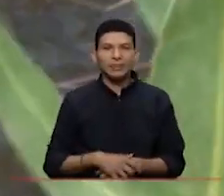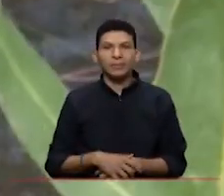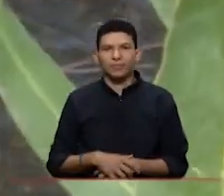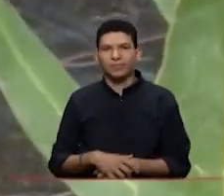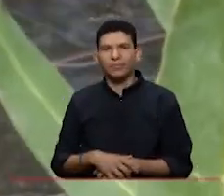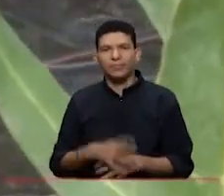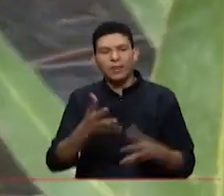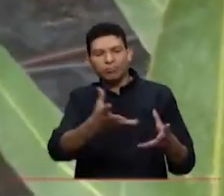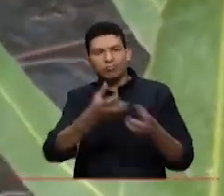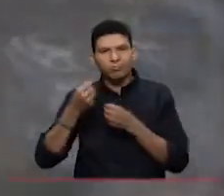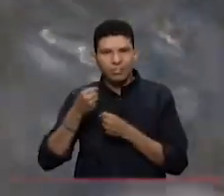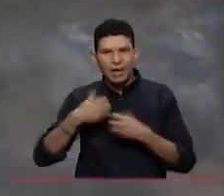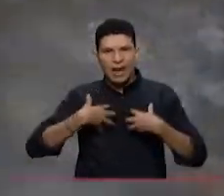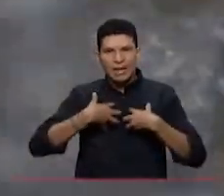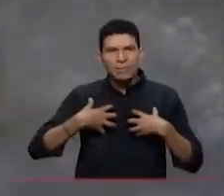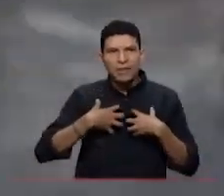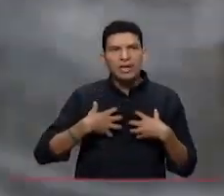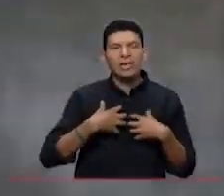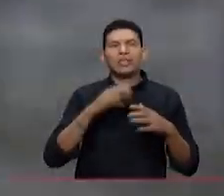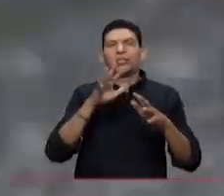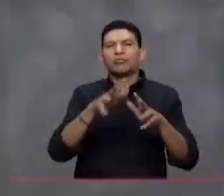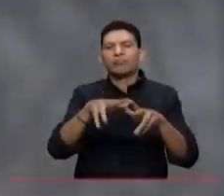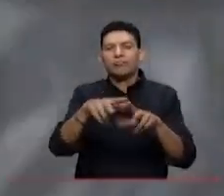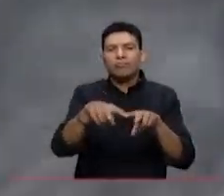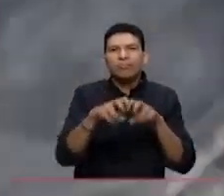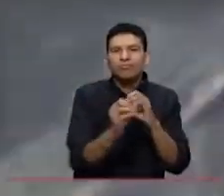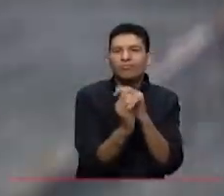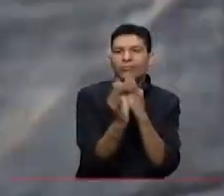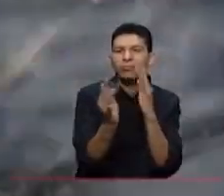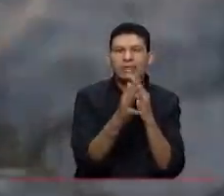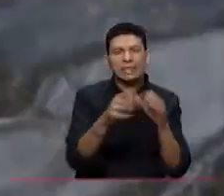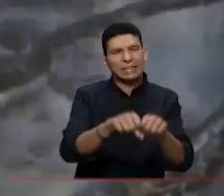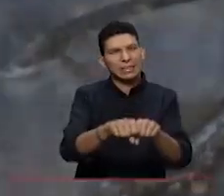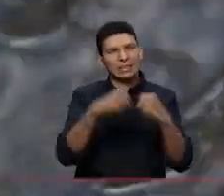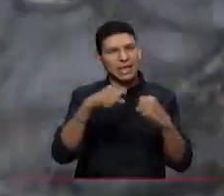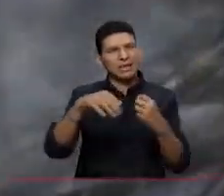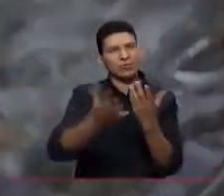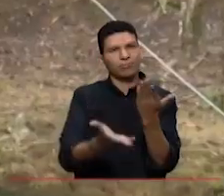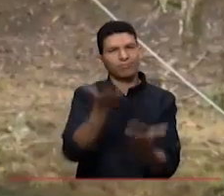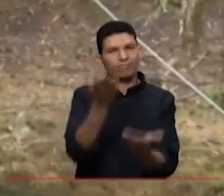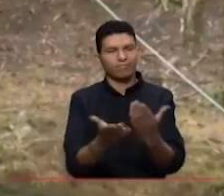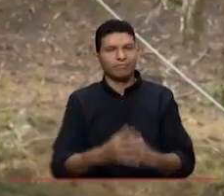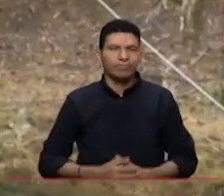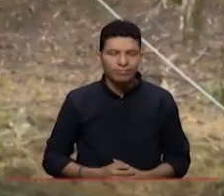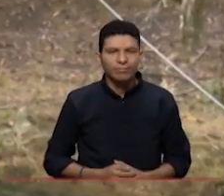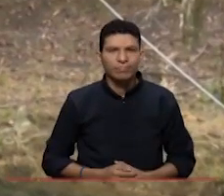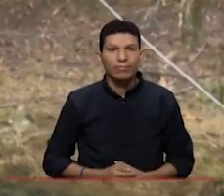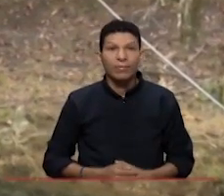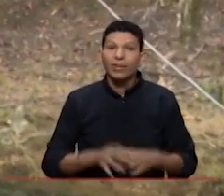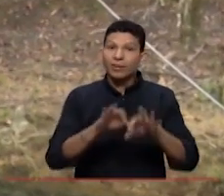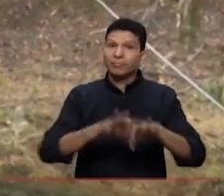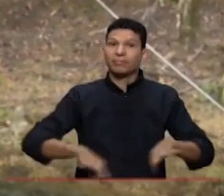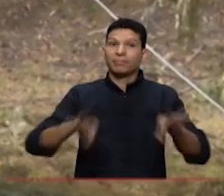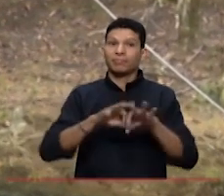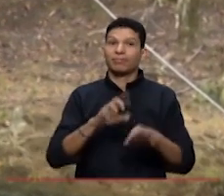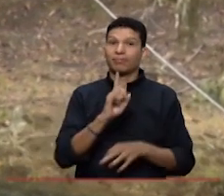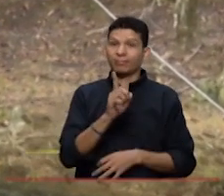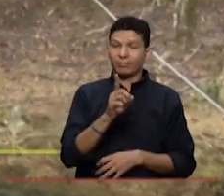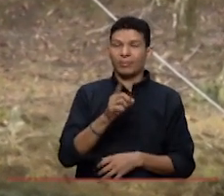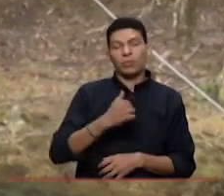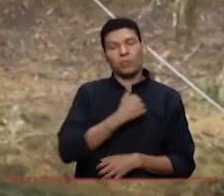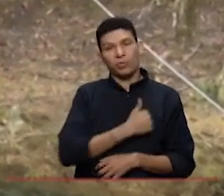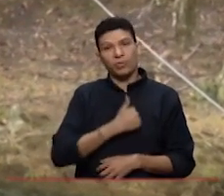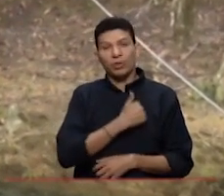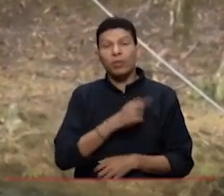extraer animales o material vegetal del ecosistema rompe un equilibrio natural. Bueno, muy importante es que por